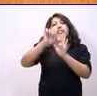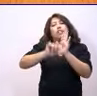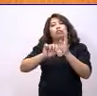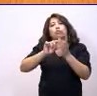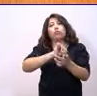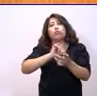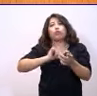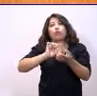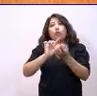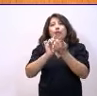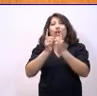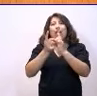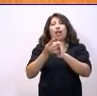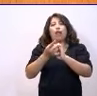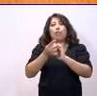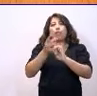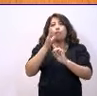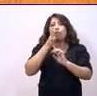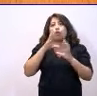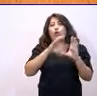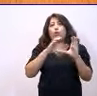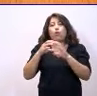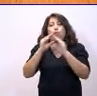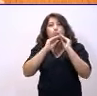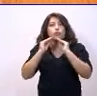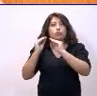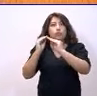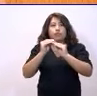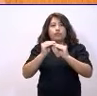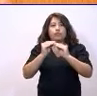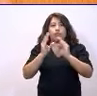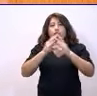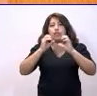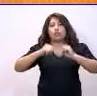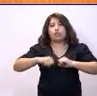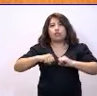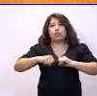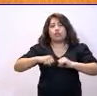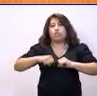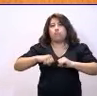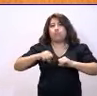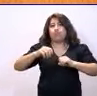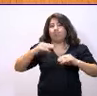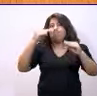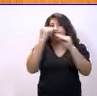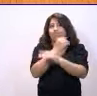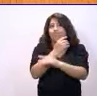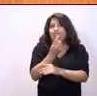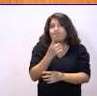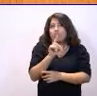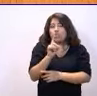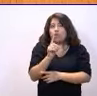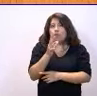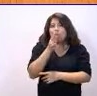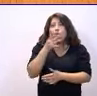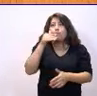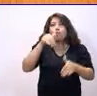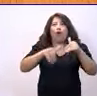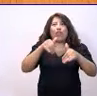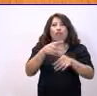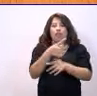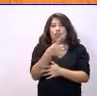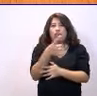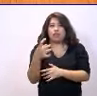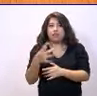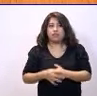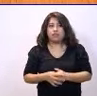que está pactada por unanimidad de los grupos que entonces estaban en este Parlamento no tiene ni pies ni cabeza que no se haya sometido a votación. Por lo tanto,